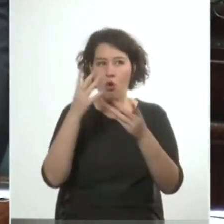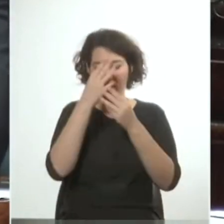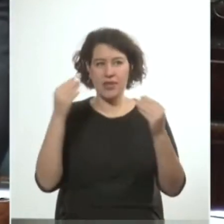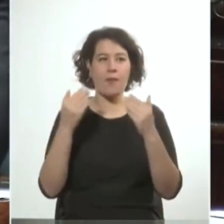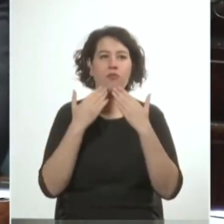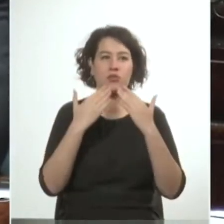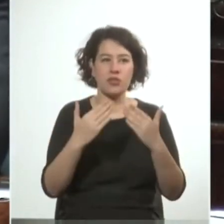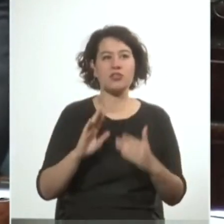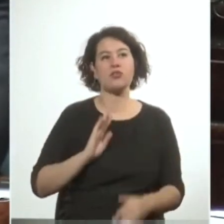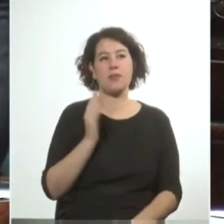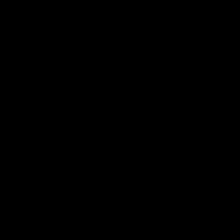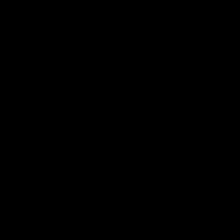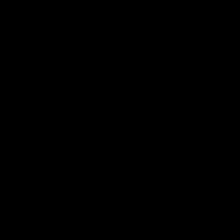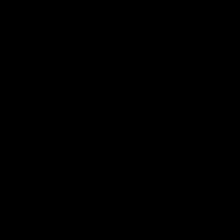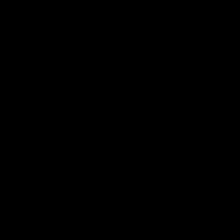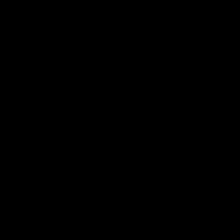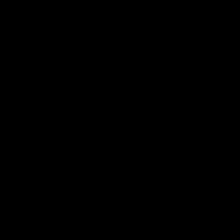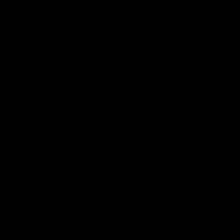Muchas gracias, señora Presidenta.